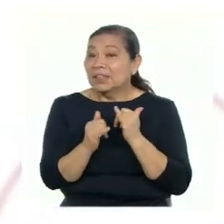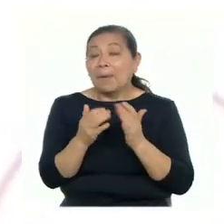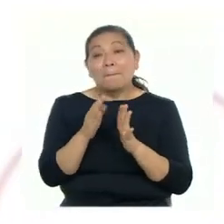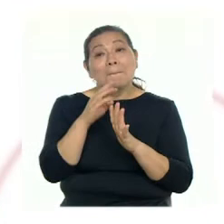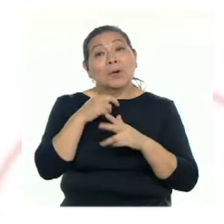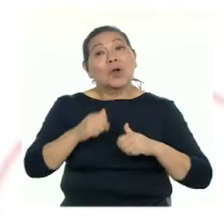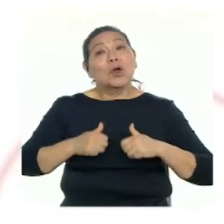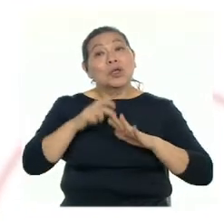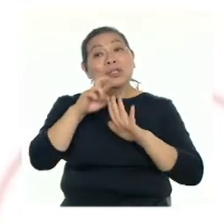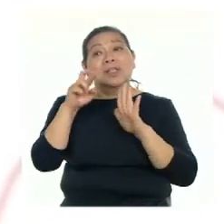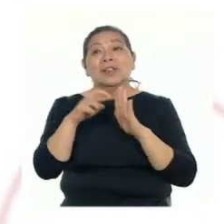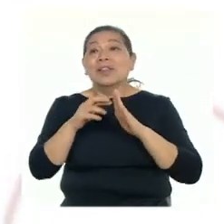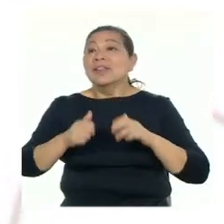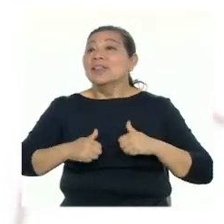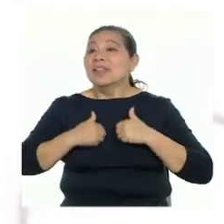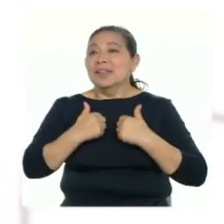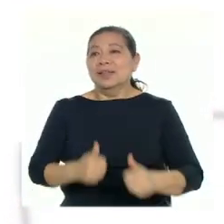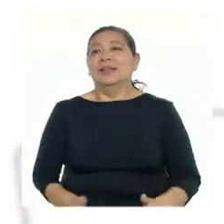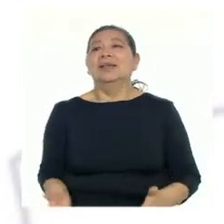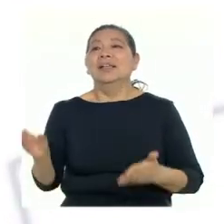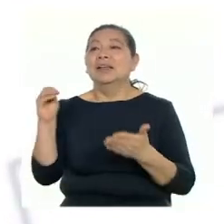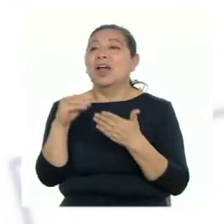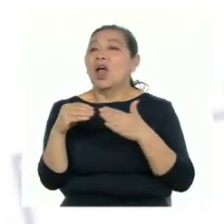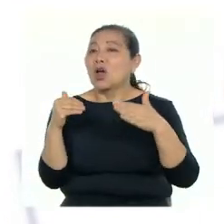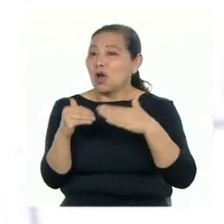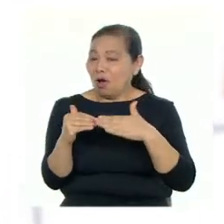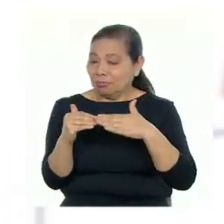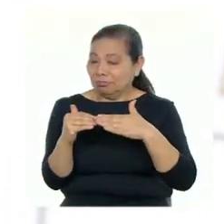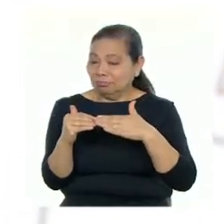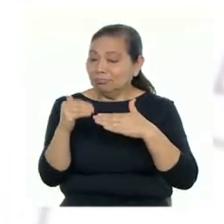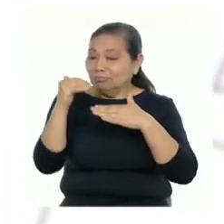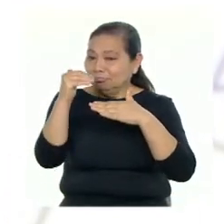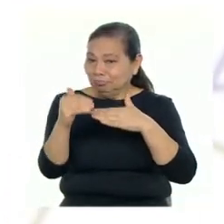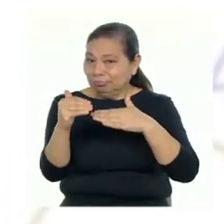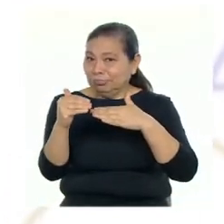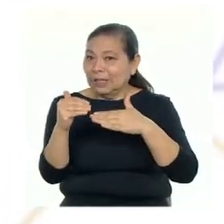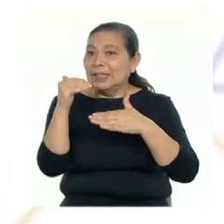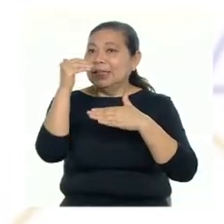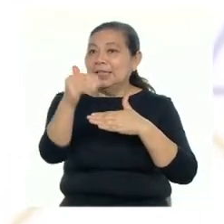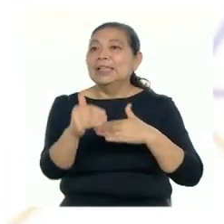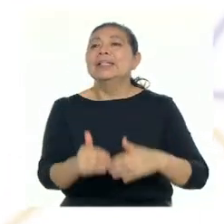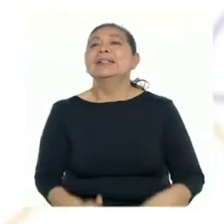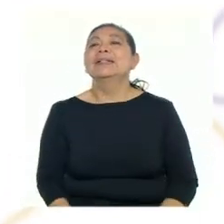proyecto de vida considerando nuestras metas a corto, mediano y largo plazo.